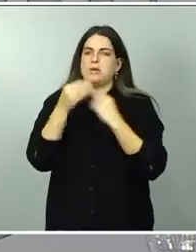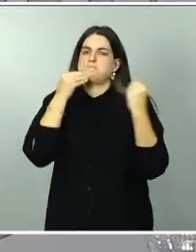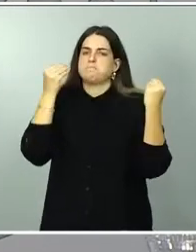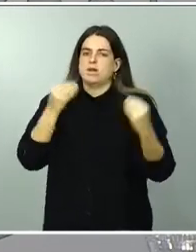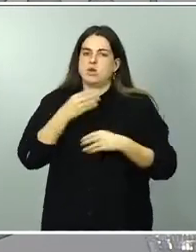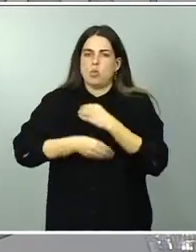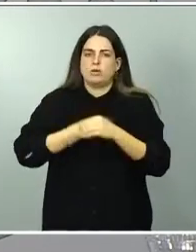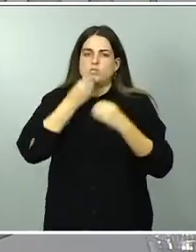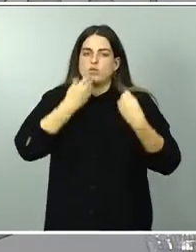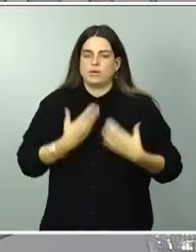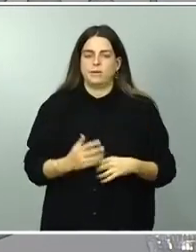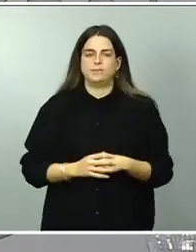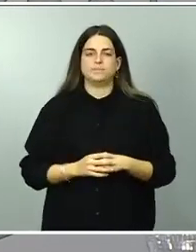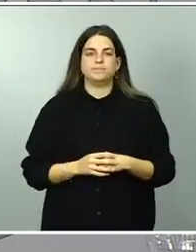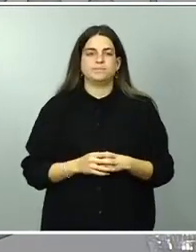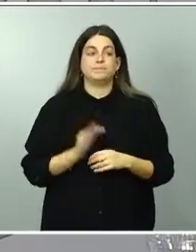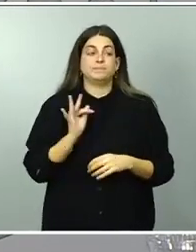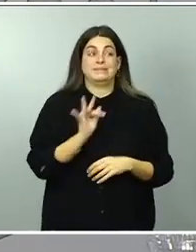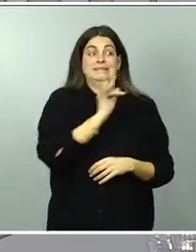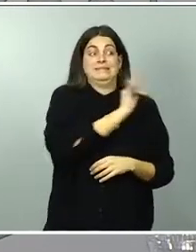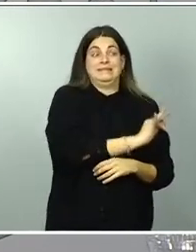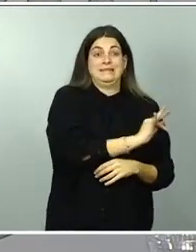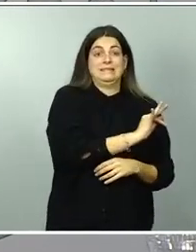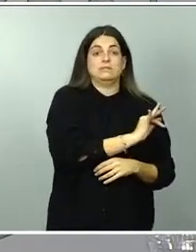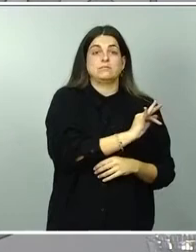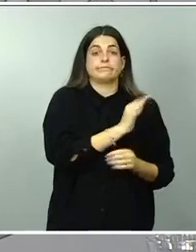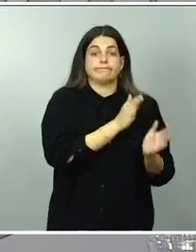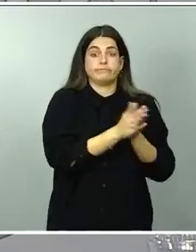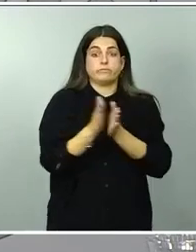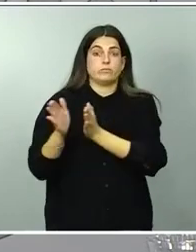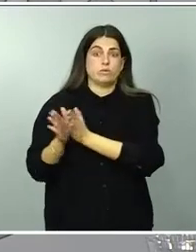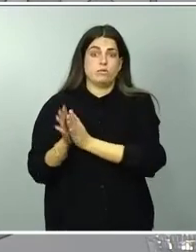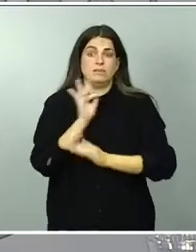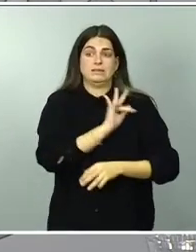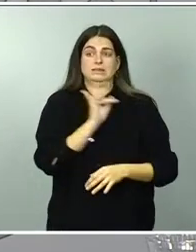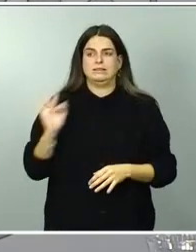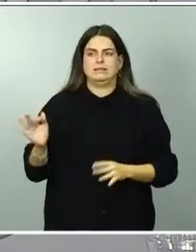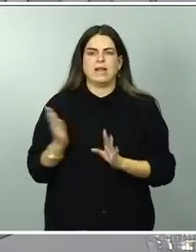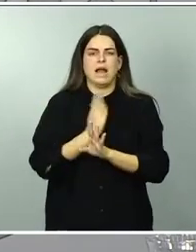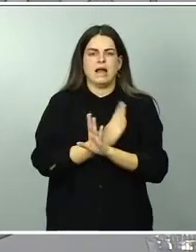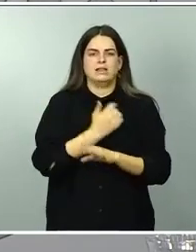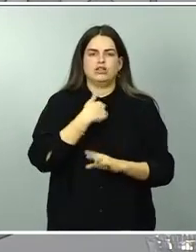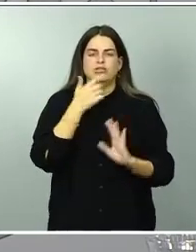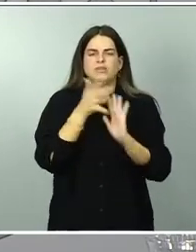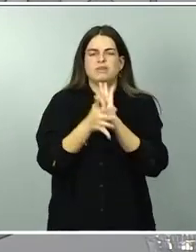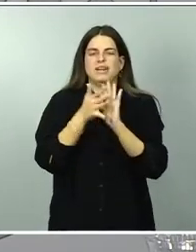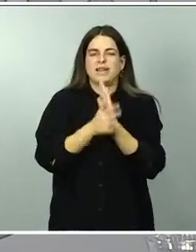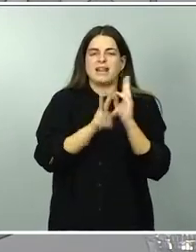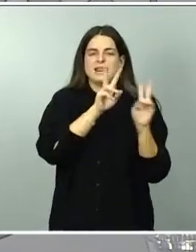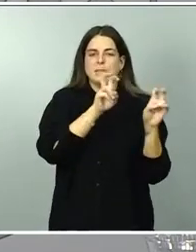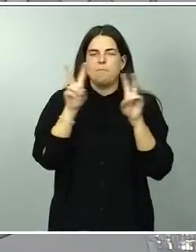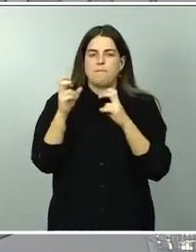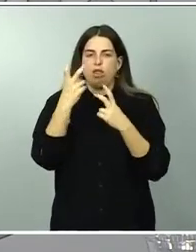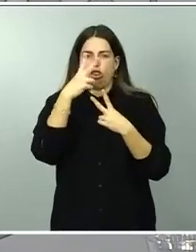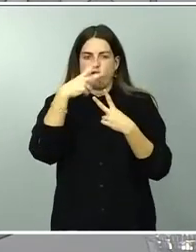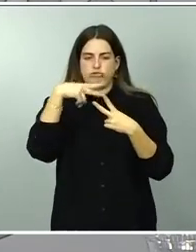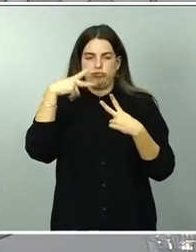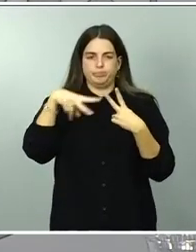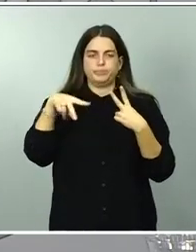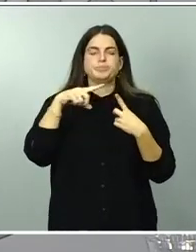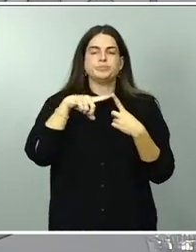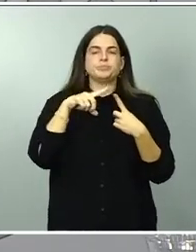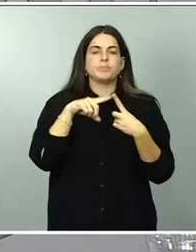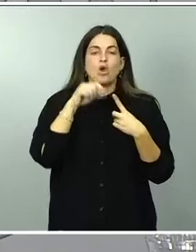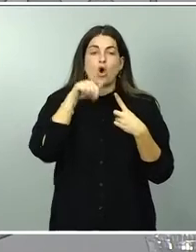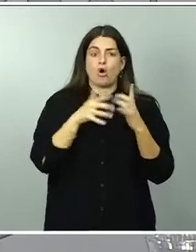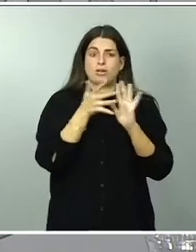Antes de darle la palabra a las compañeras ministras, simplemente voy a mencionar dos asuntos que hemos visto en el día de